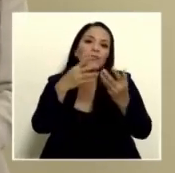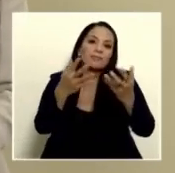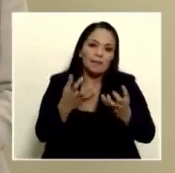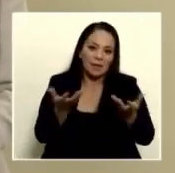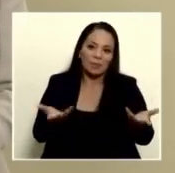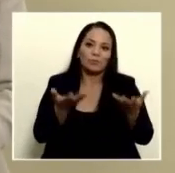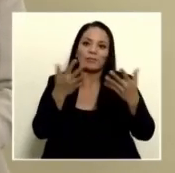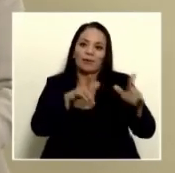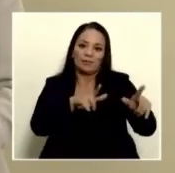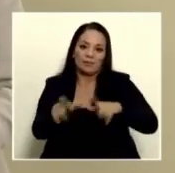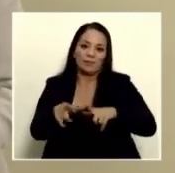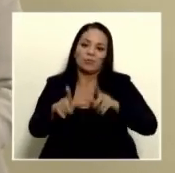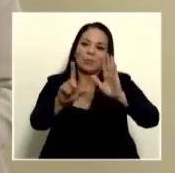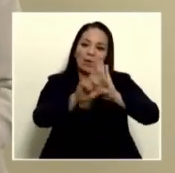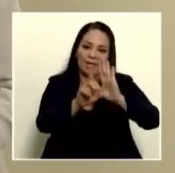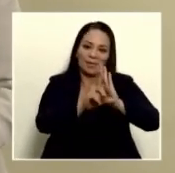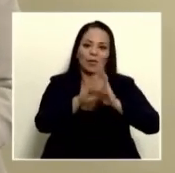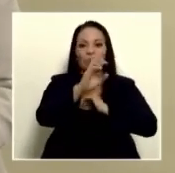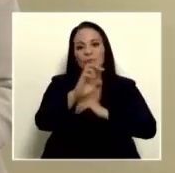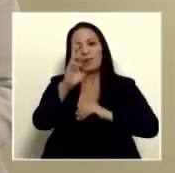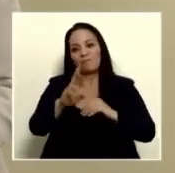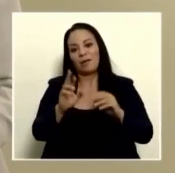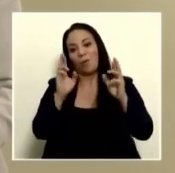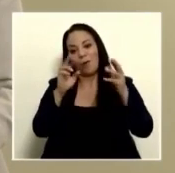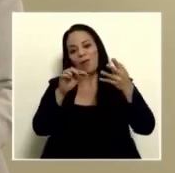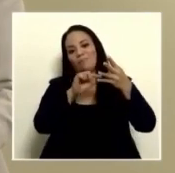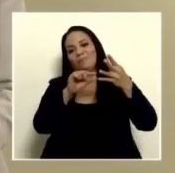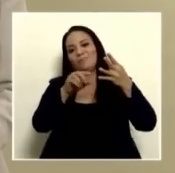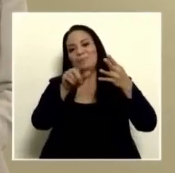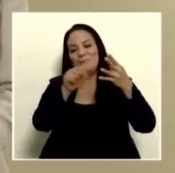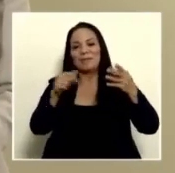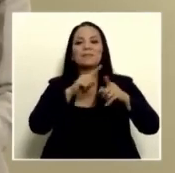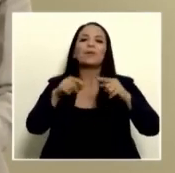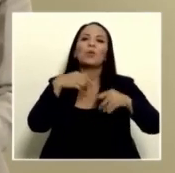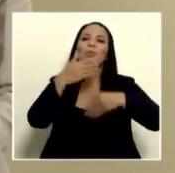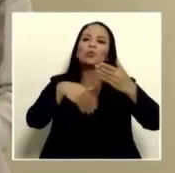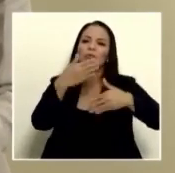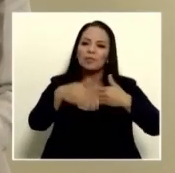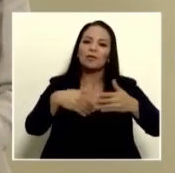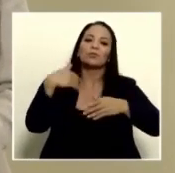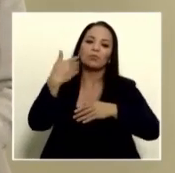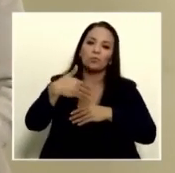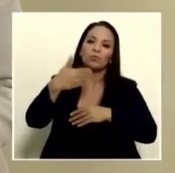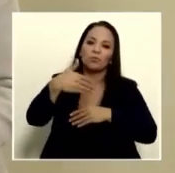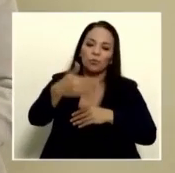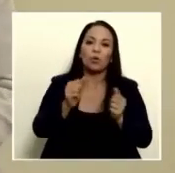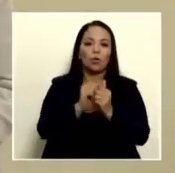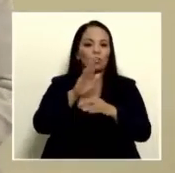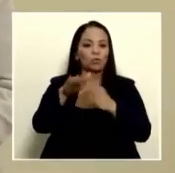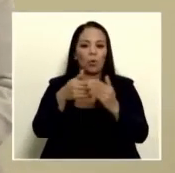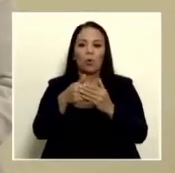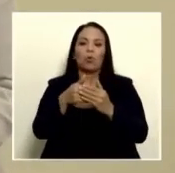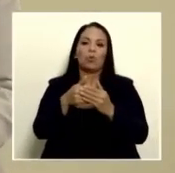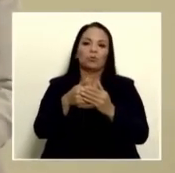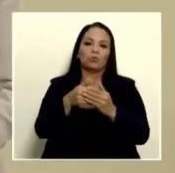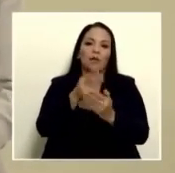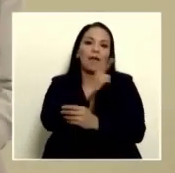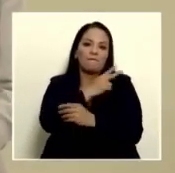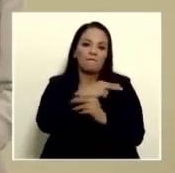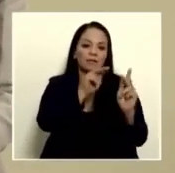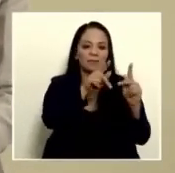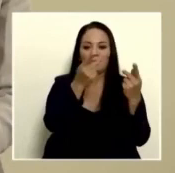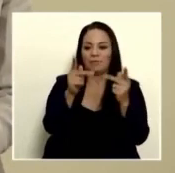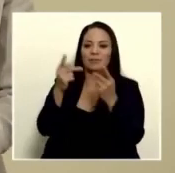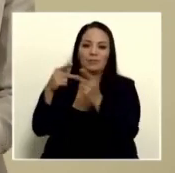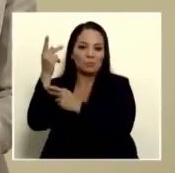estuviera ya como ley de la república para finales del mes sin embargo es un proceso que hemos venido haciendo con todos los jefes de fracción les comento